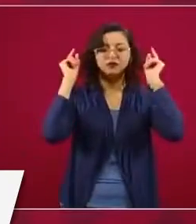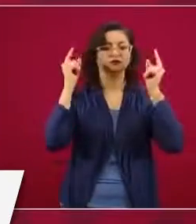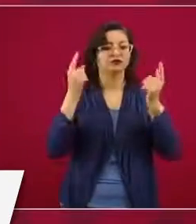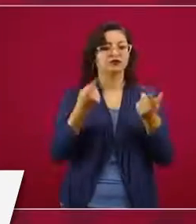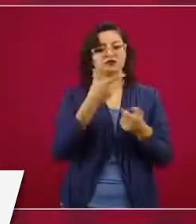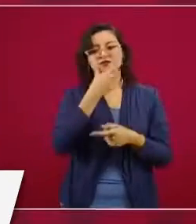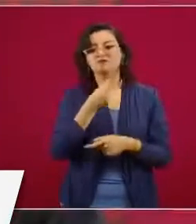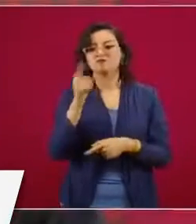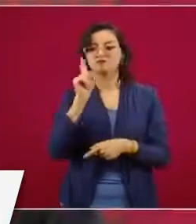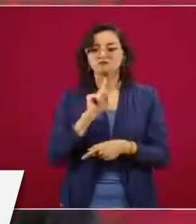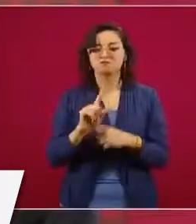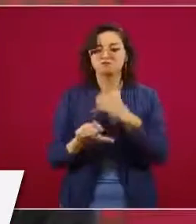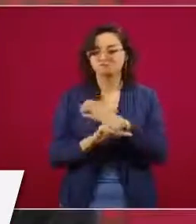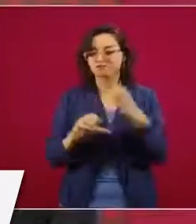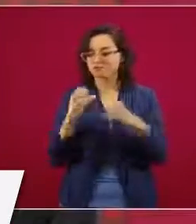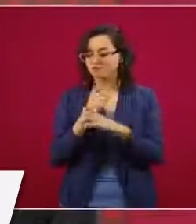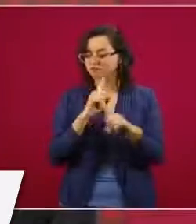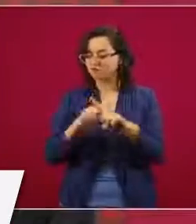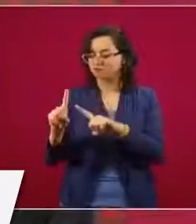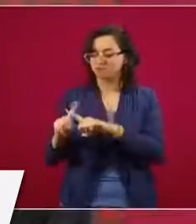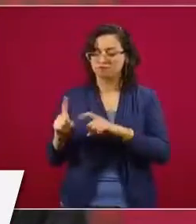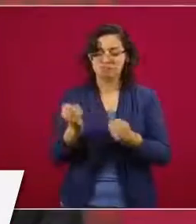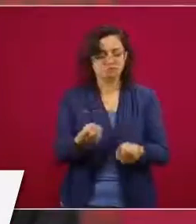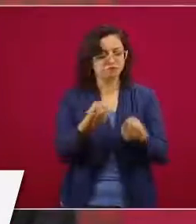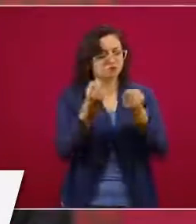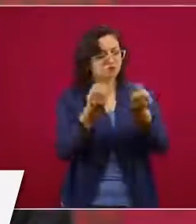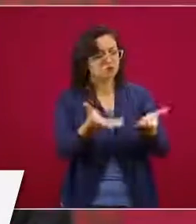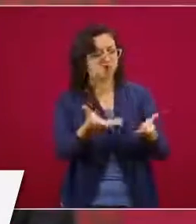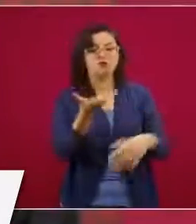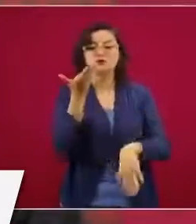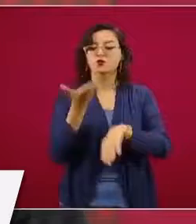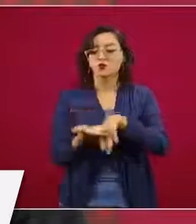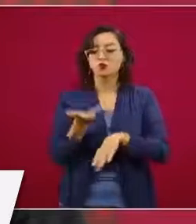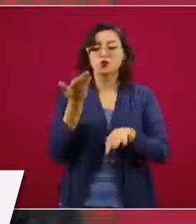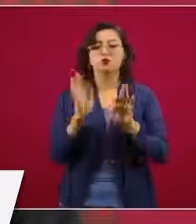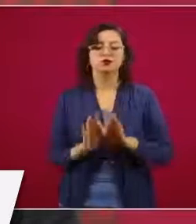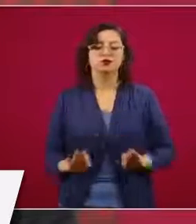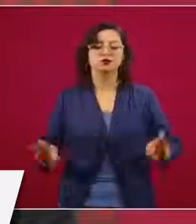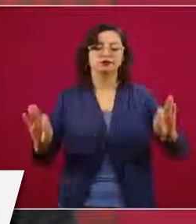equipos necesarios. Esto es muy importante.